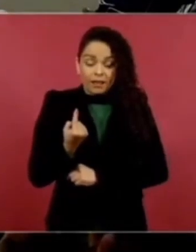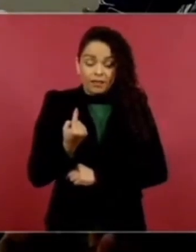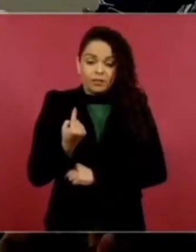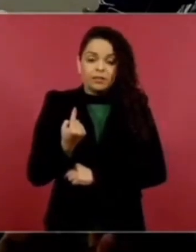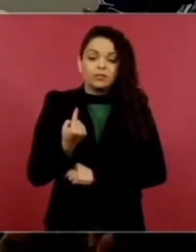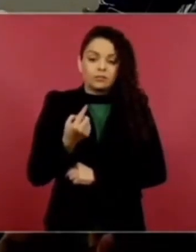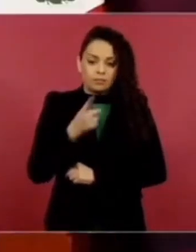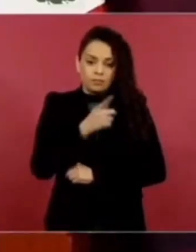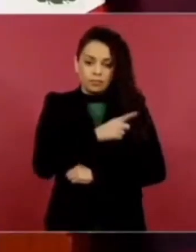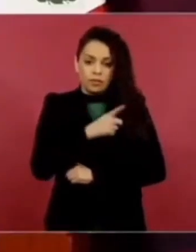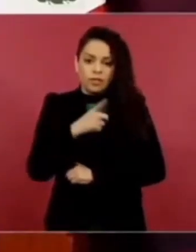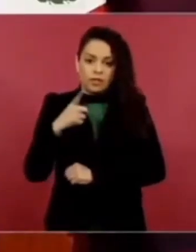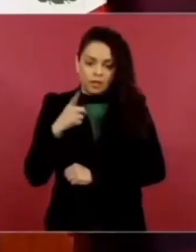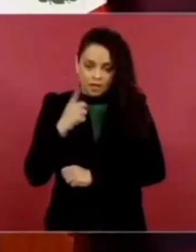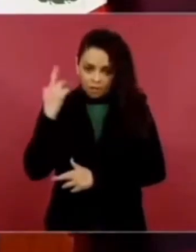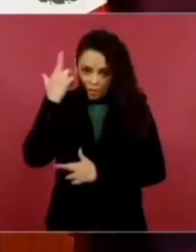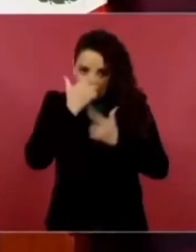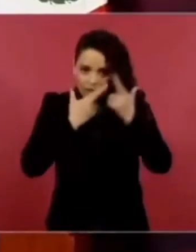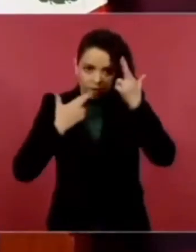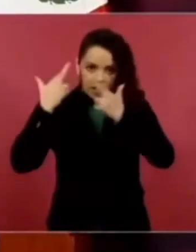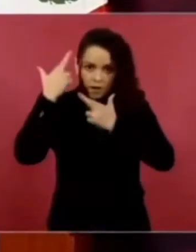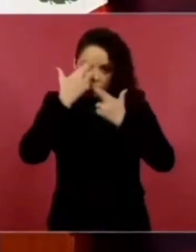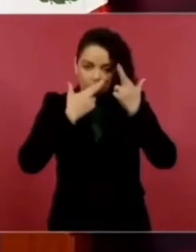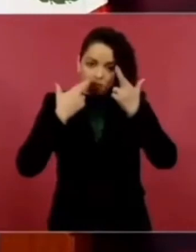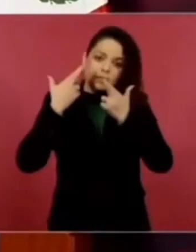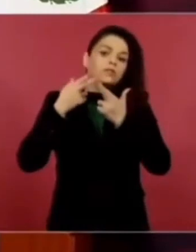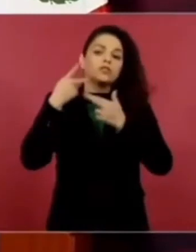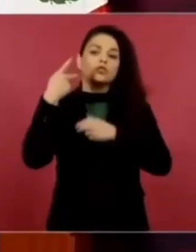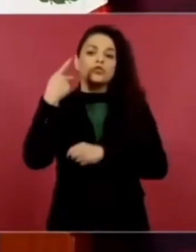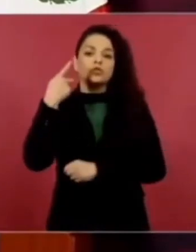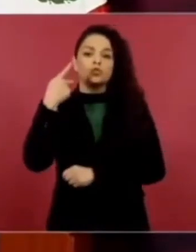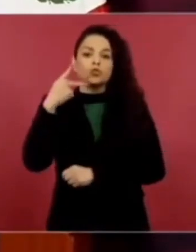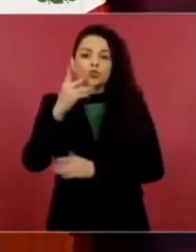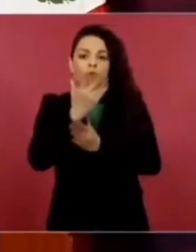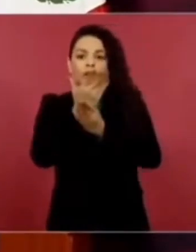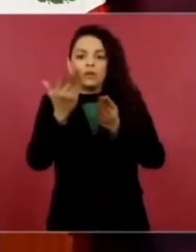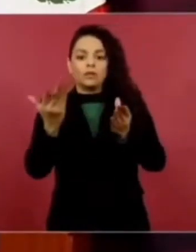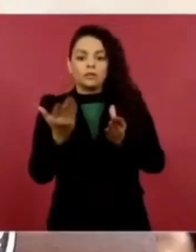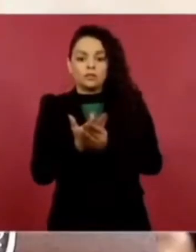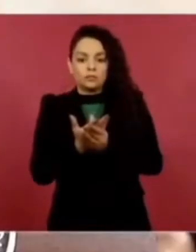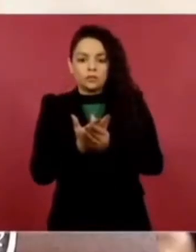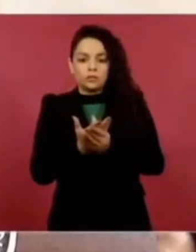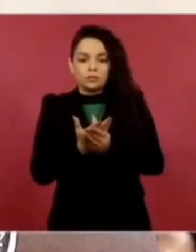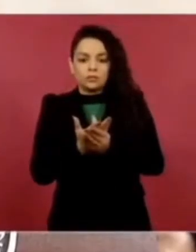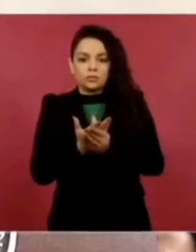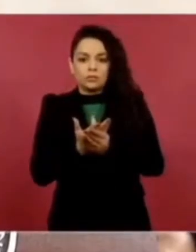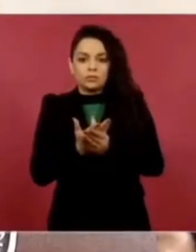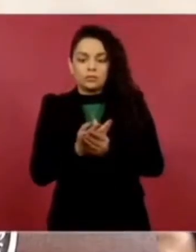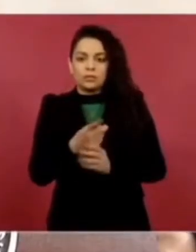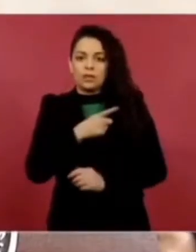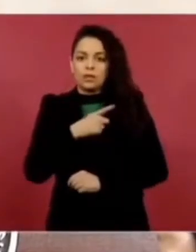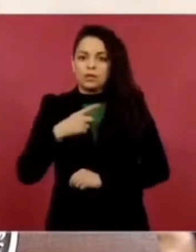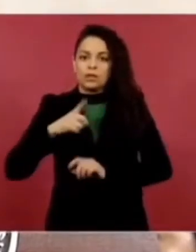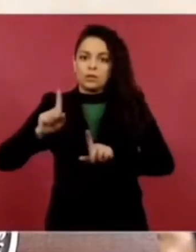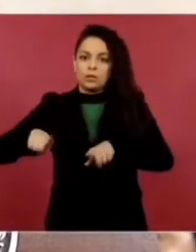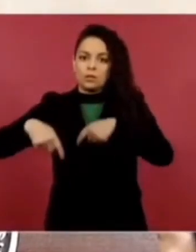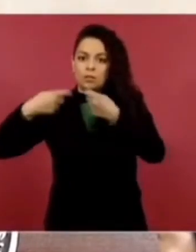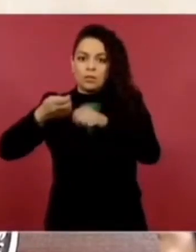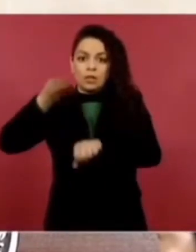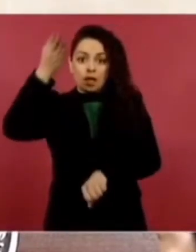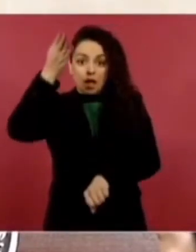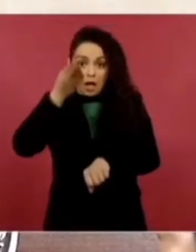reponga el procedimiento y se juzgue de acuerdo al Código Penal